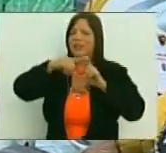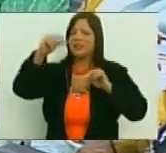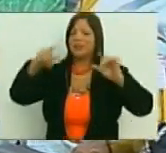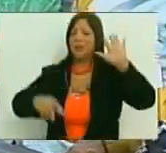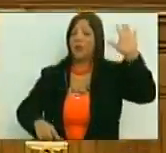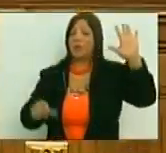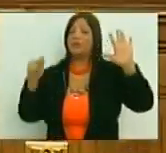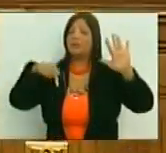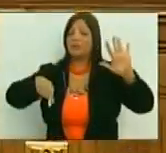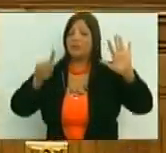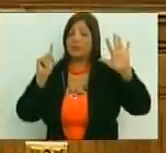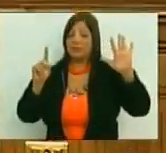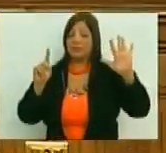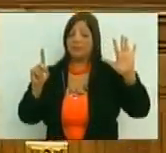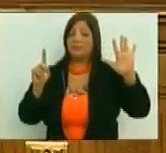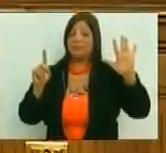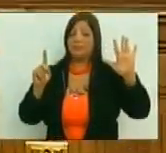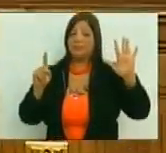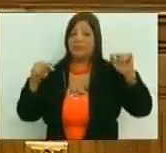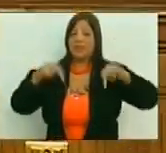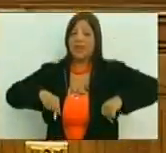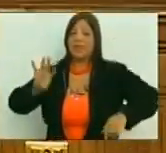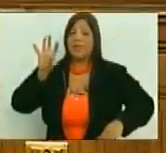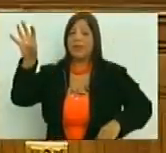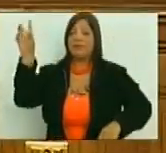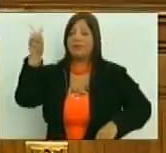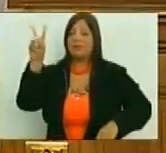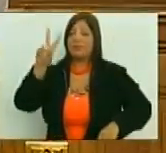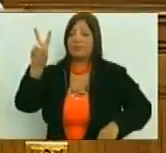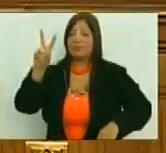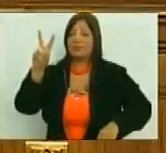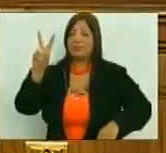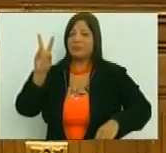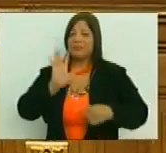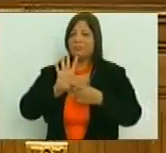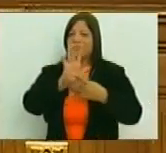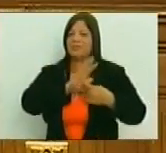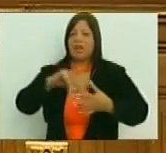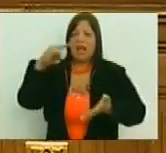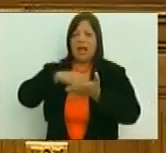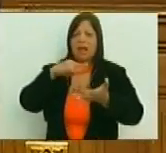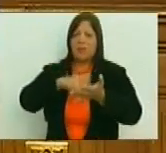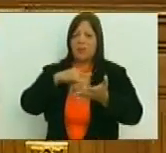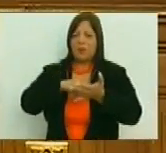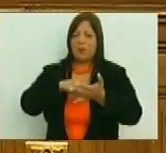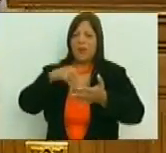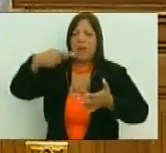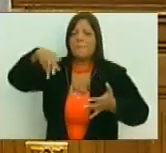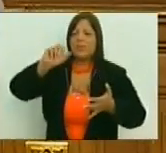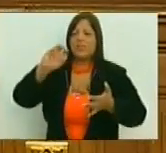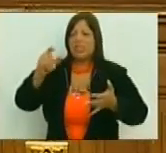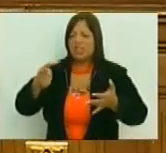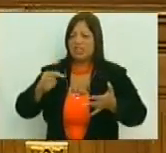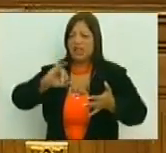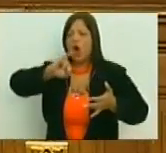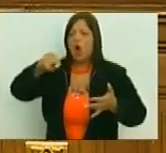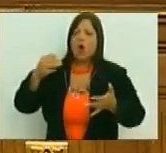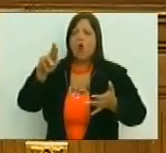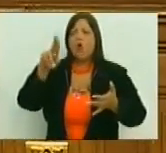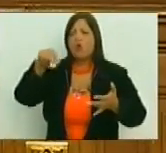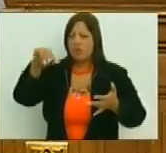seis este país que se lució en Carabobo en Pichincha en Junín